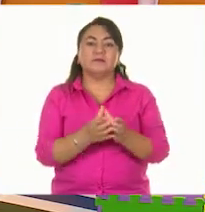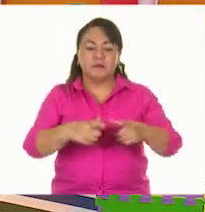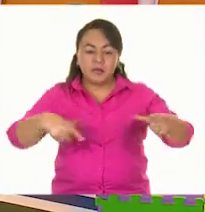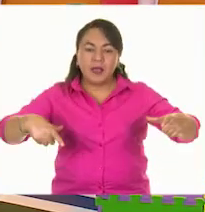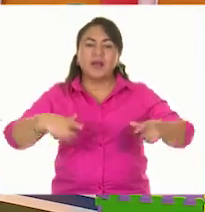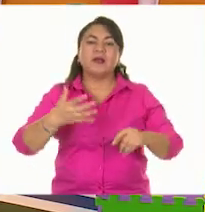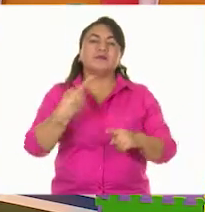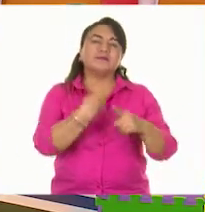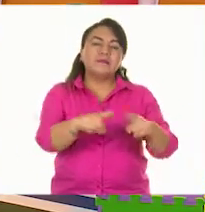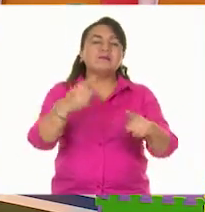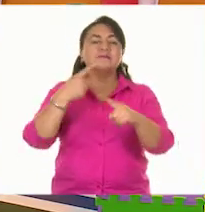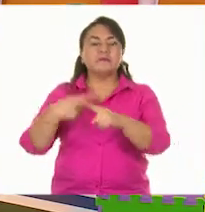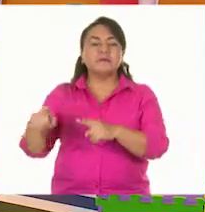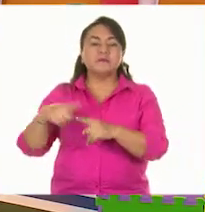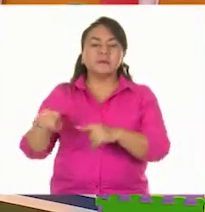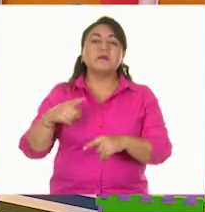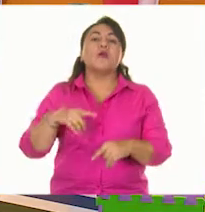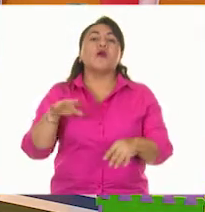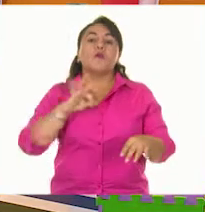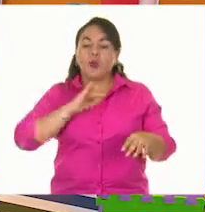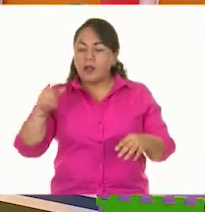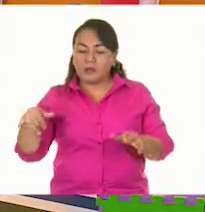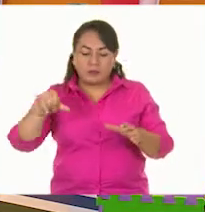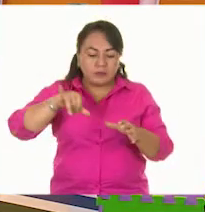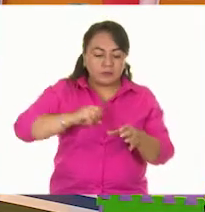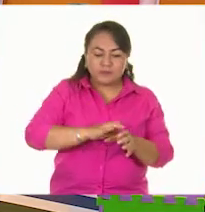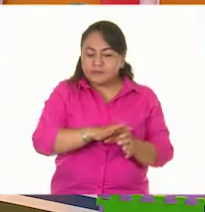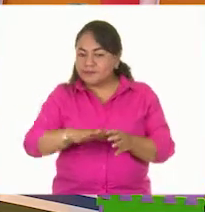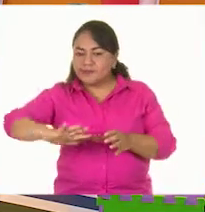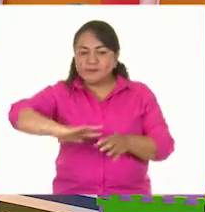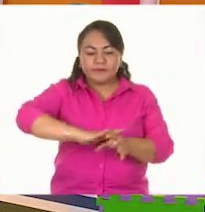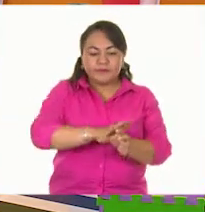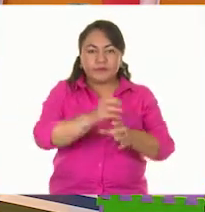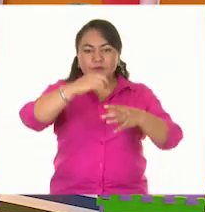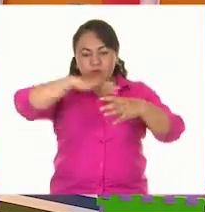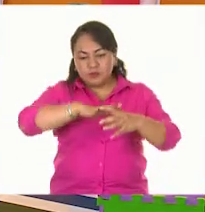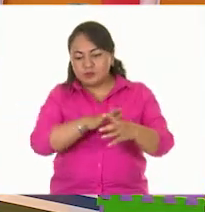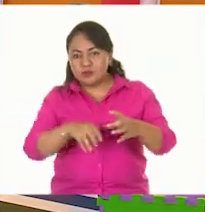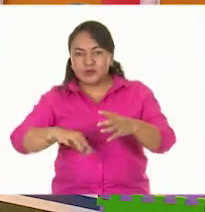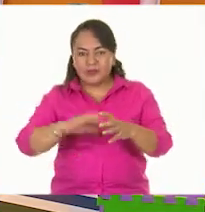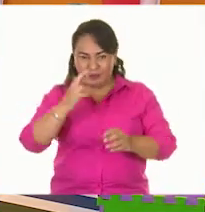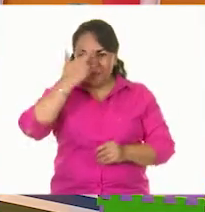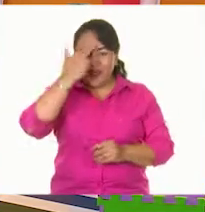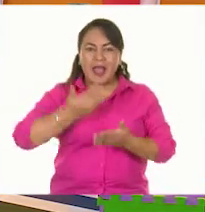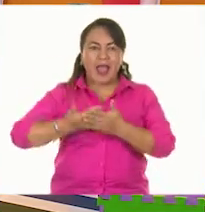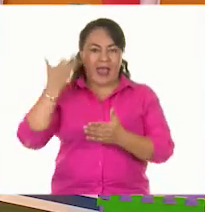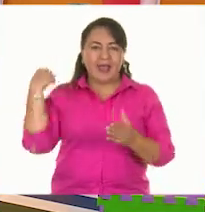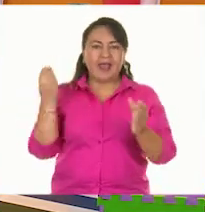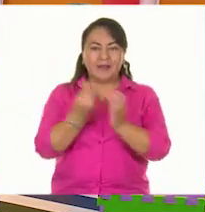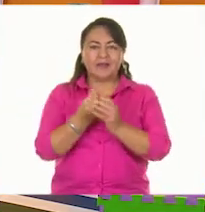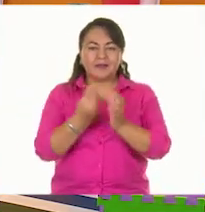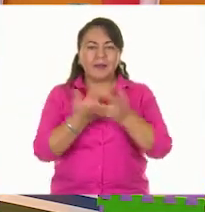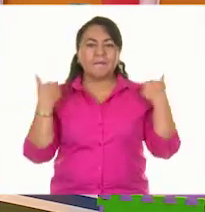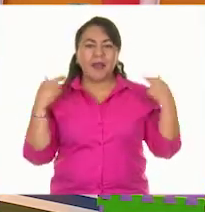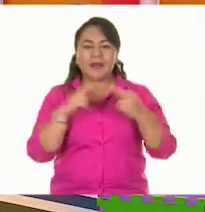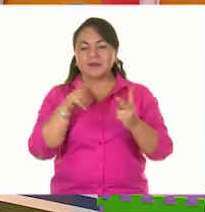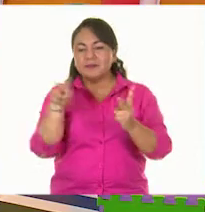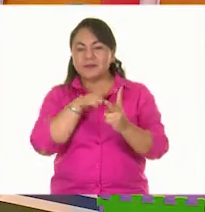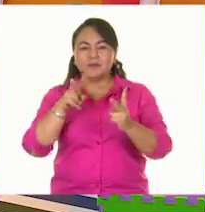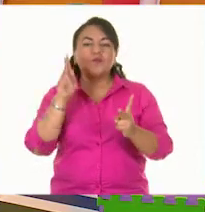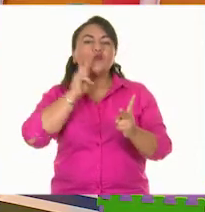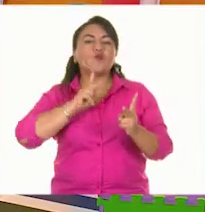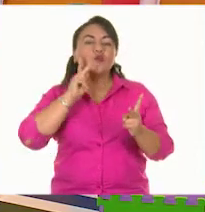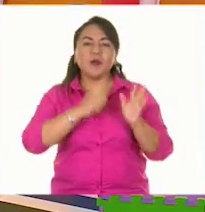Alexia. Esto quiere decir que van a buscar por dónde escaparse. ¿Se acuerdan que la clase pasada Alexia hizo un experimento con la maestra Abril